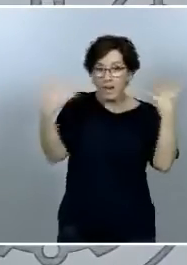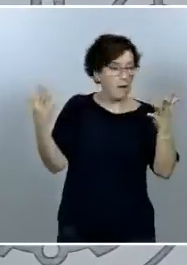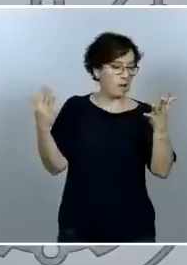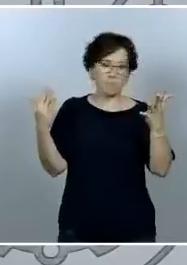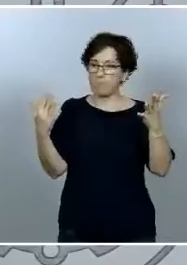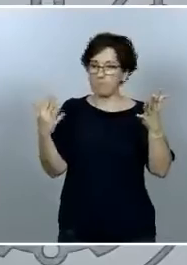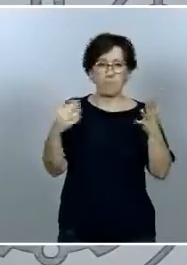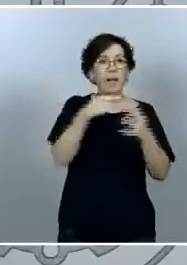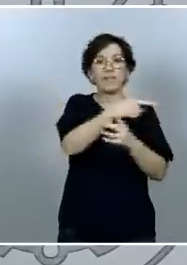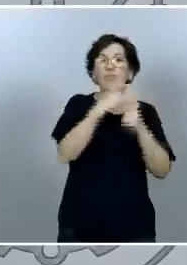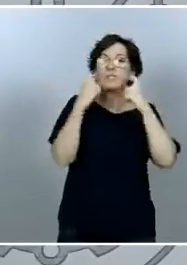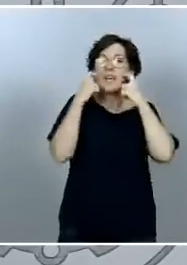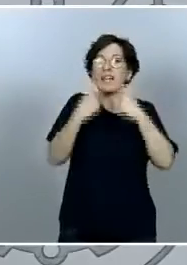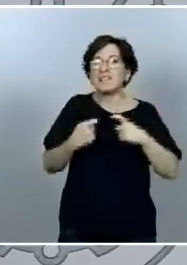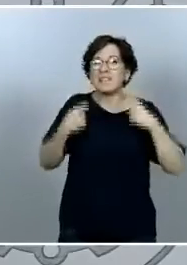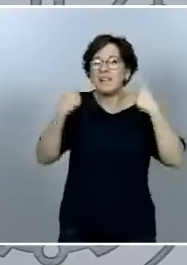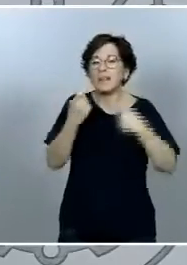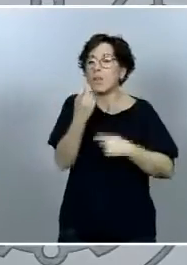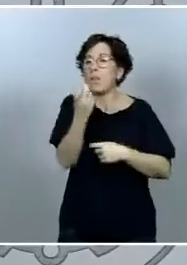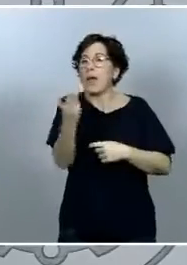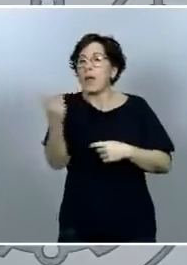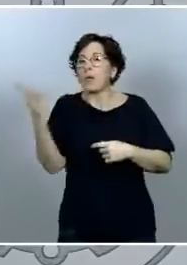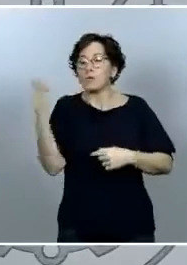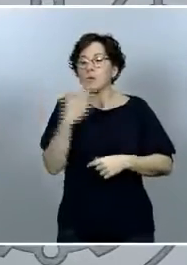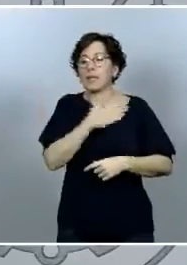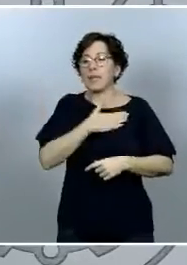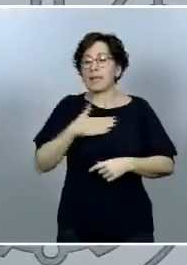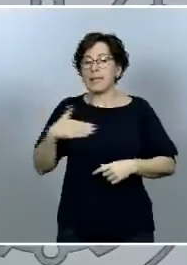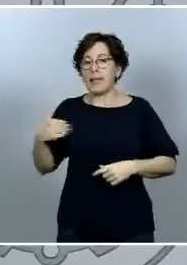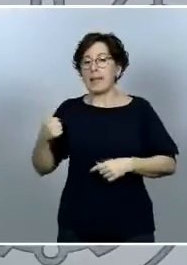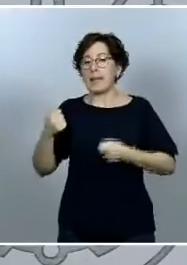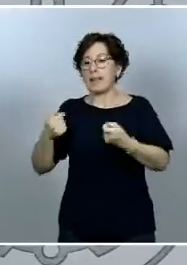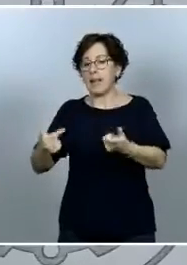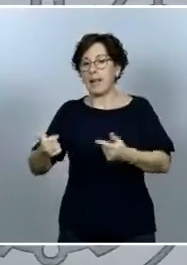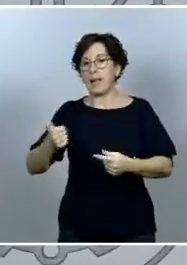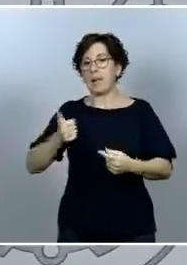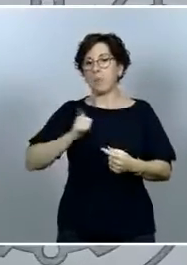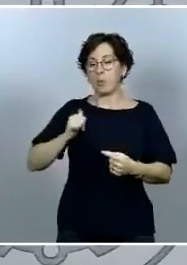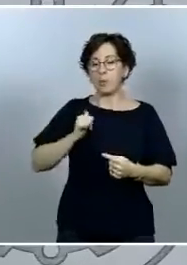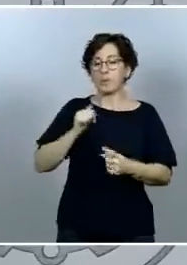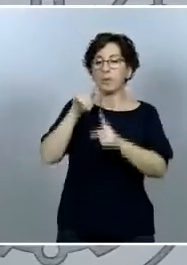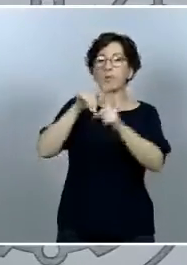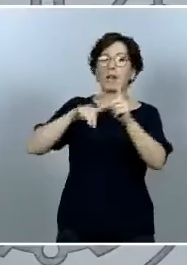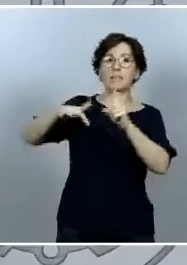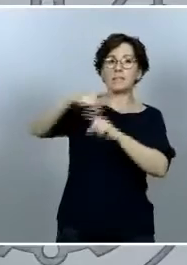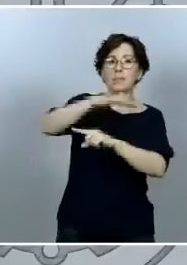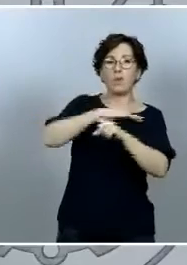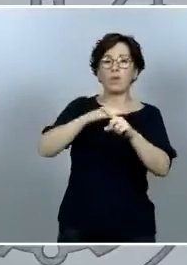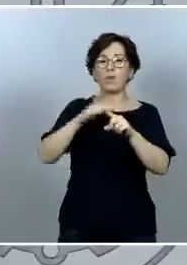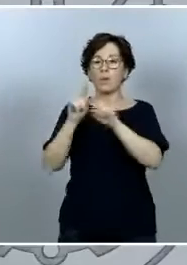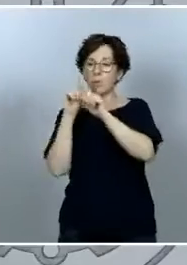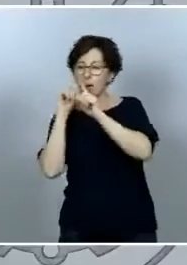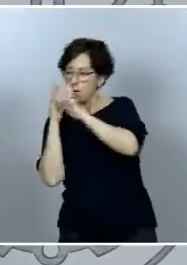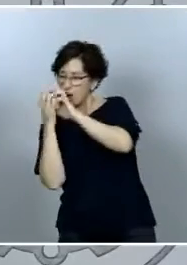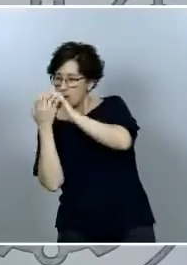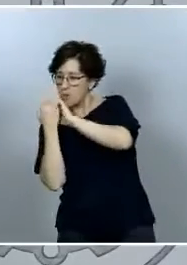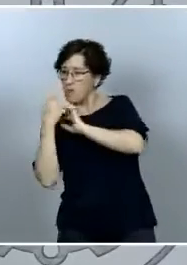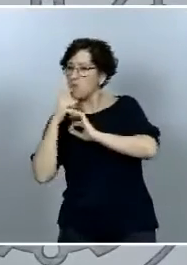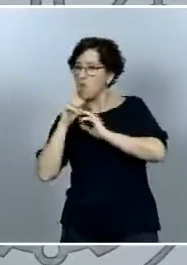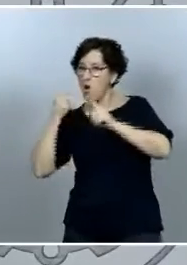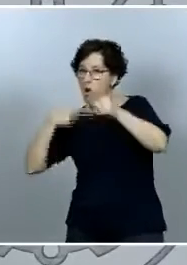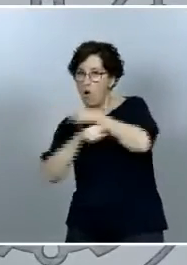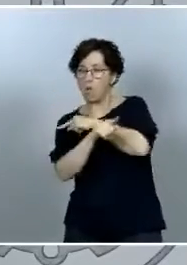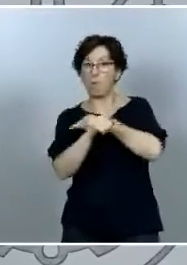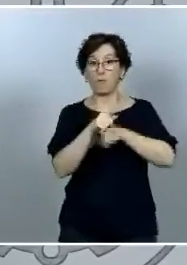de algunos de intentar plantear un marco yo he llamado anteriormente conspiranoide que desde luego nosotros no vamos a